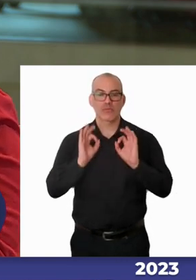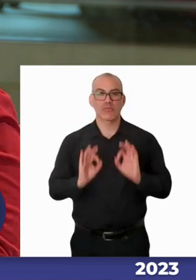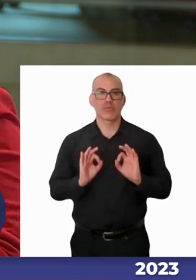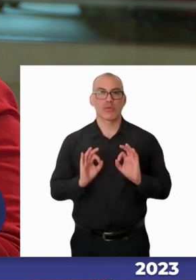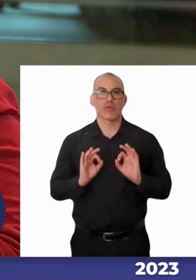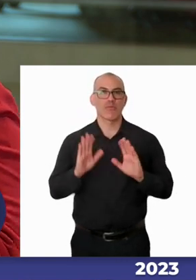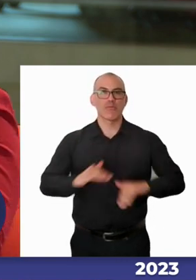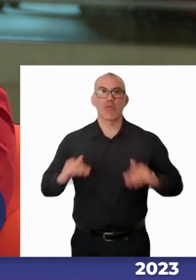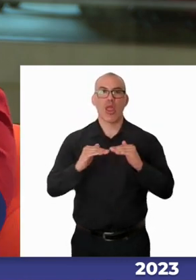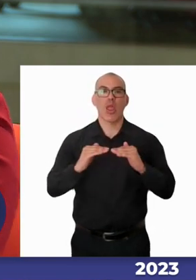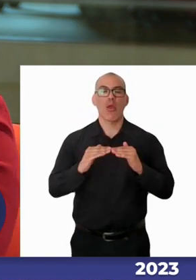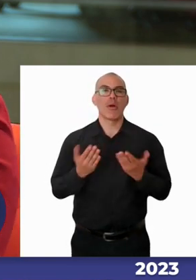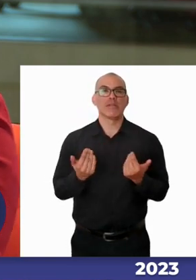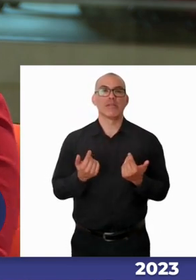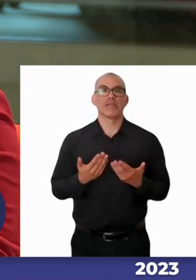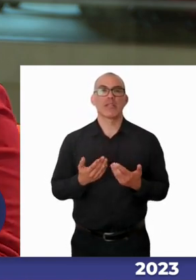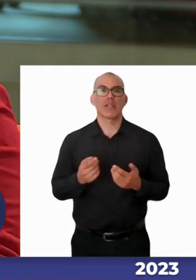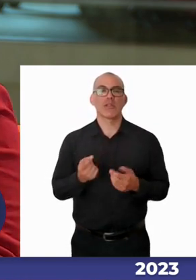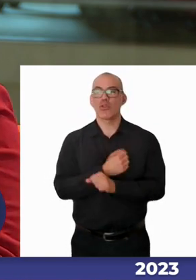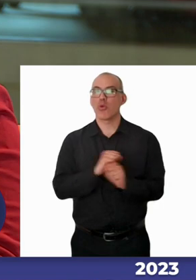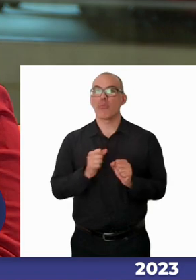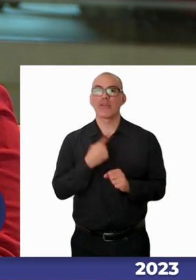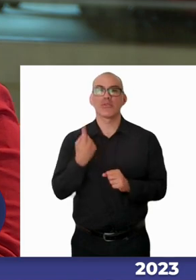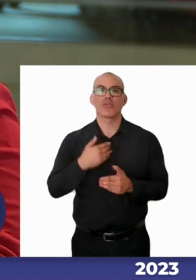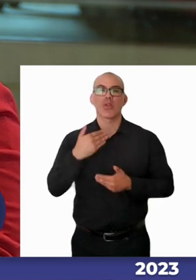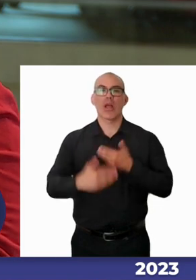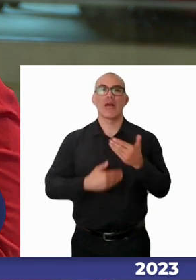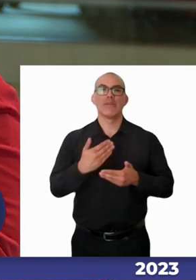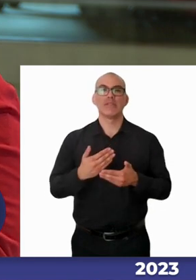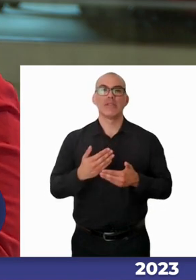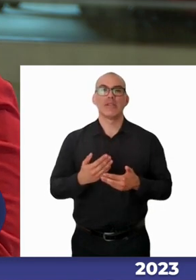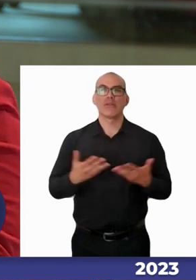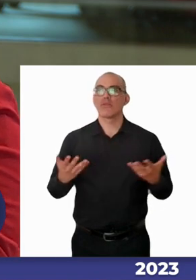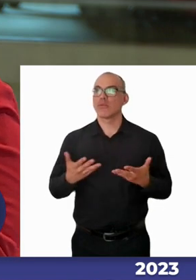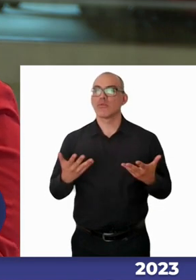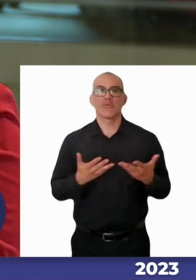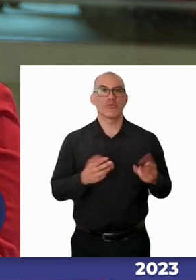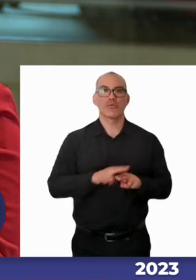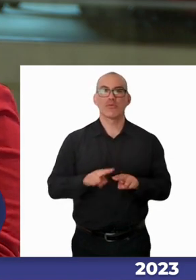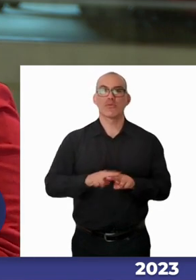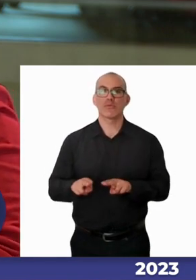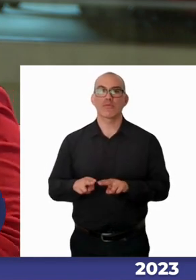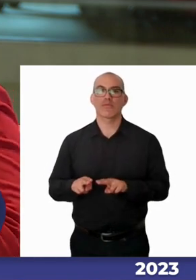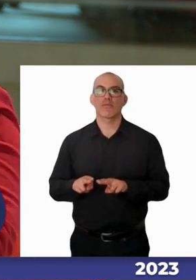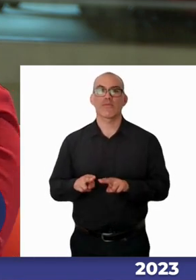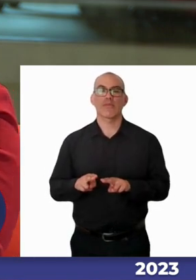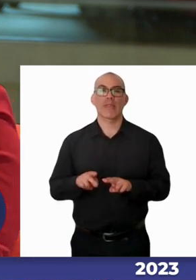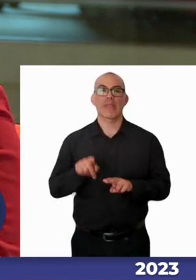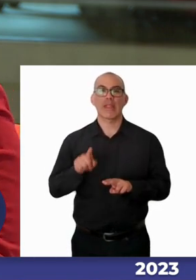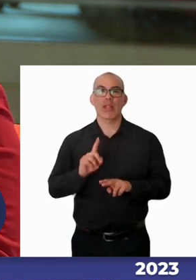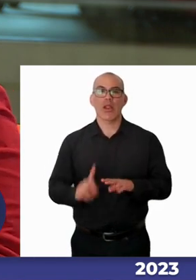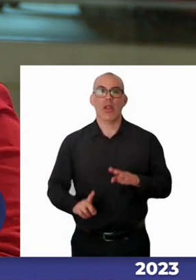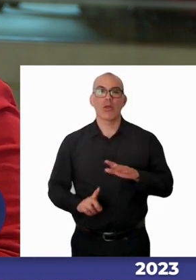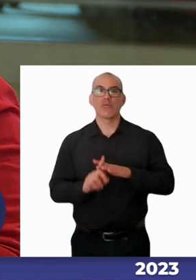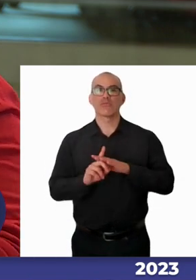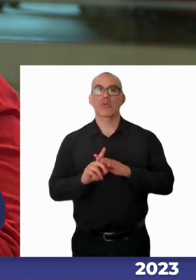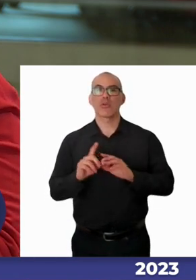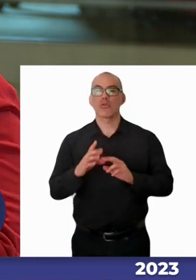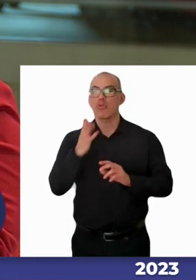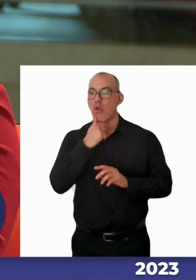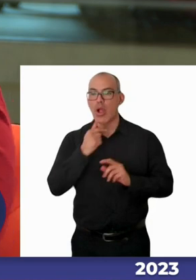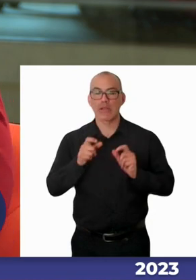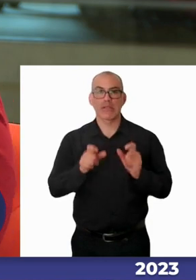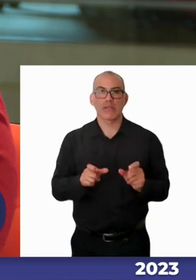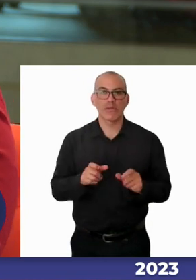superior no podemos avanzar qué hacemos esto surgió de una necesidad no tenemos fiscalización no tenemos